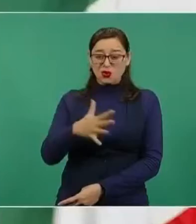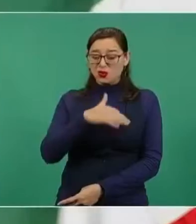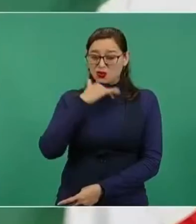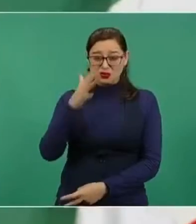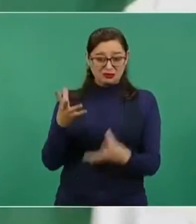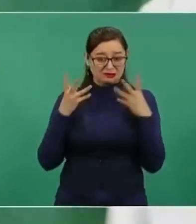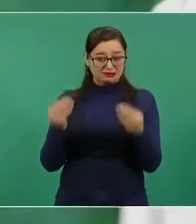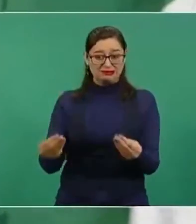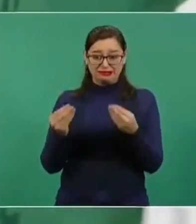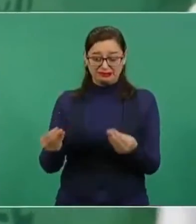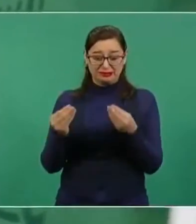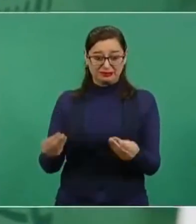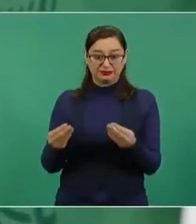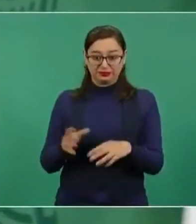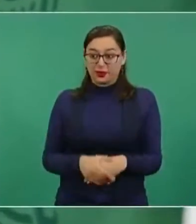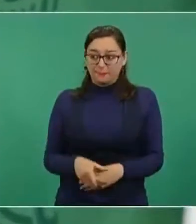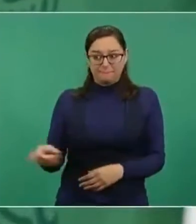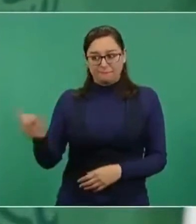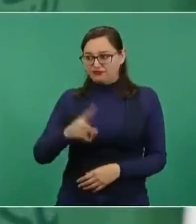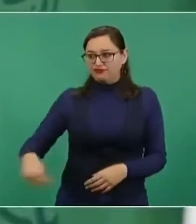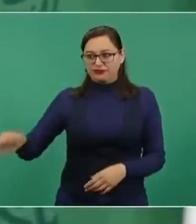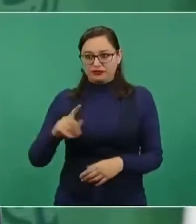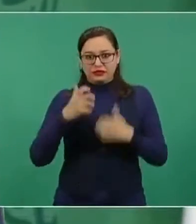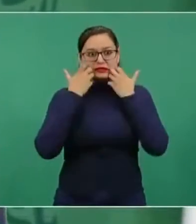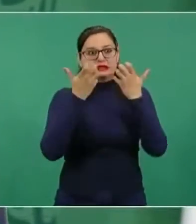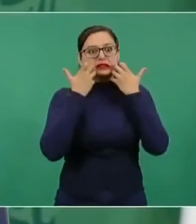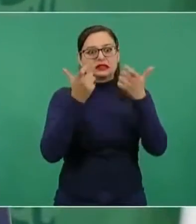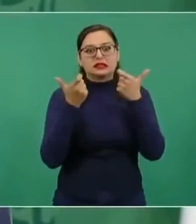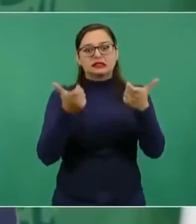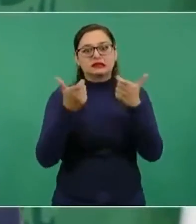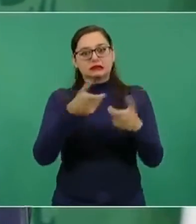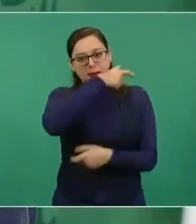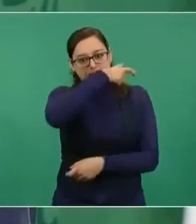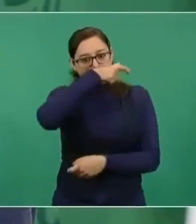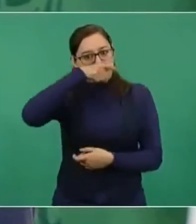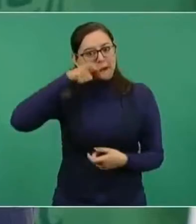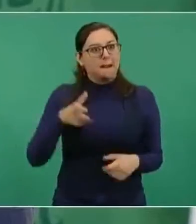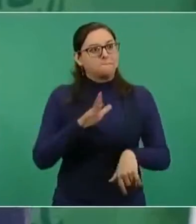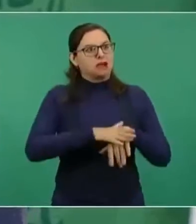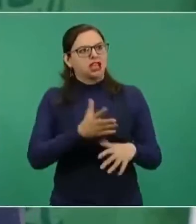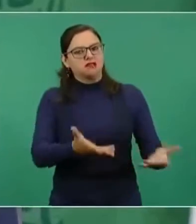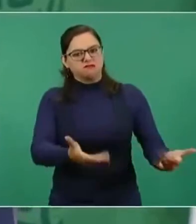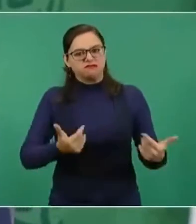Están hambrientos de dinero y no tienen llenadera.